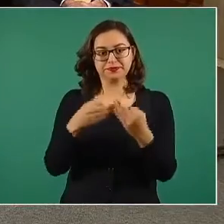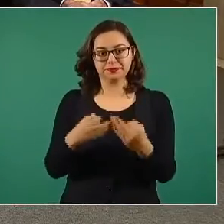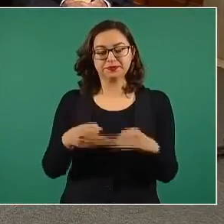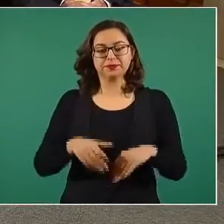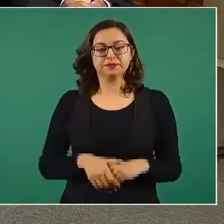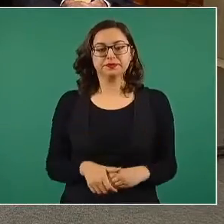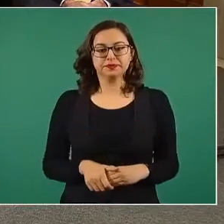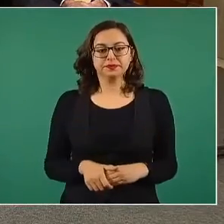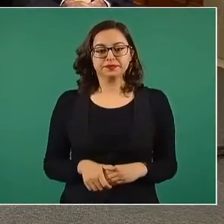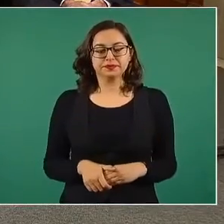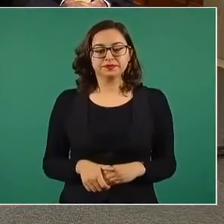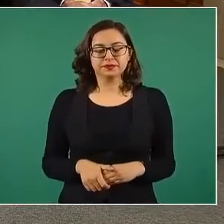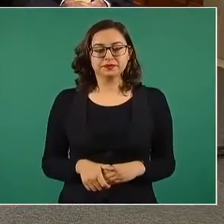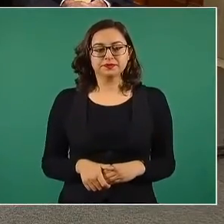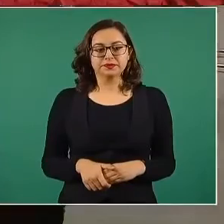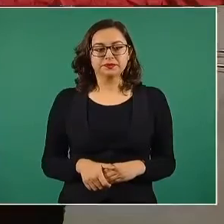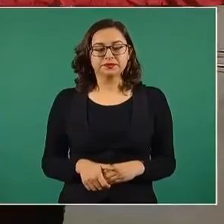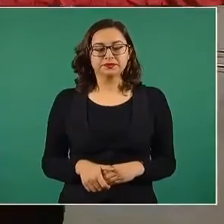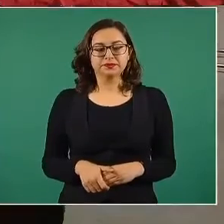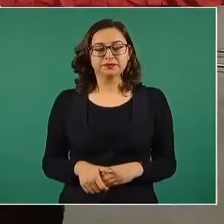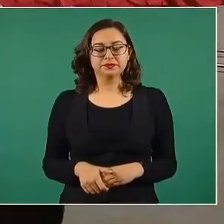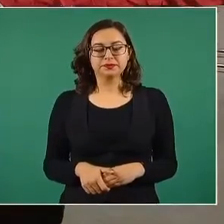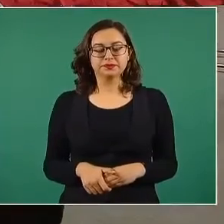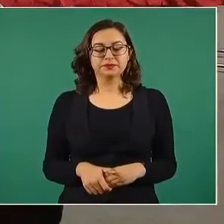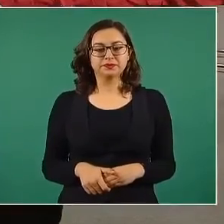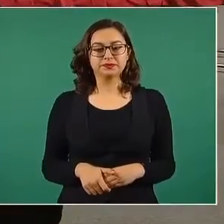acompañando.